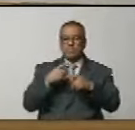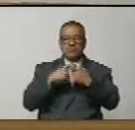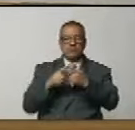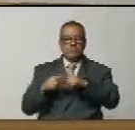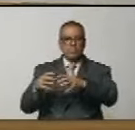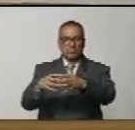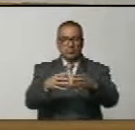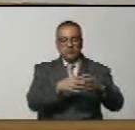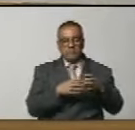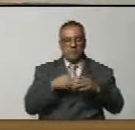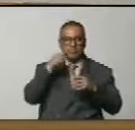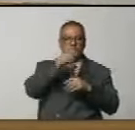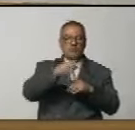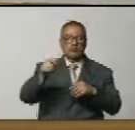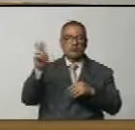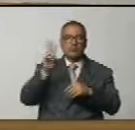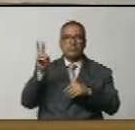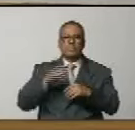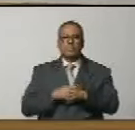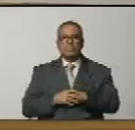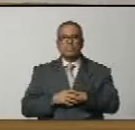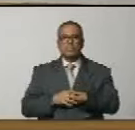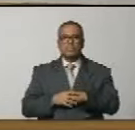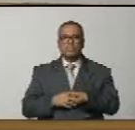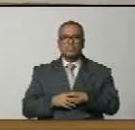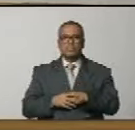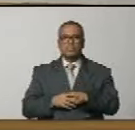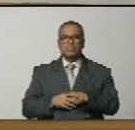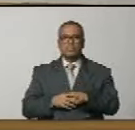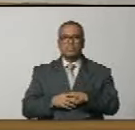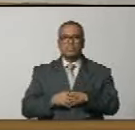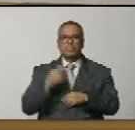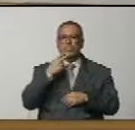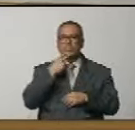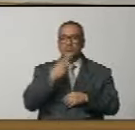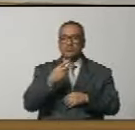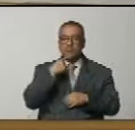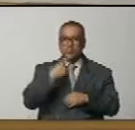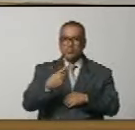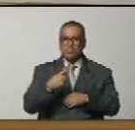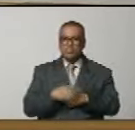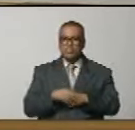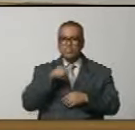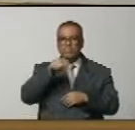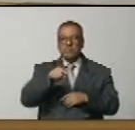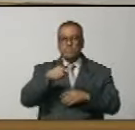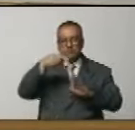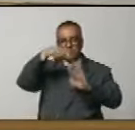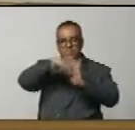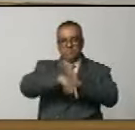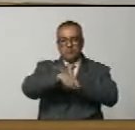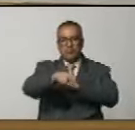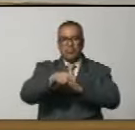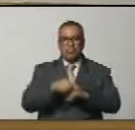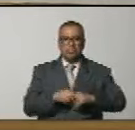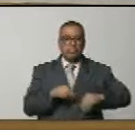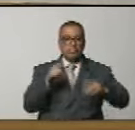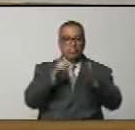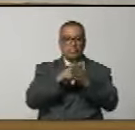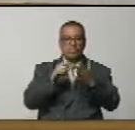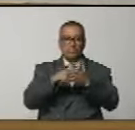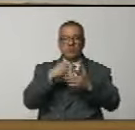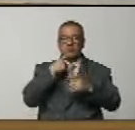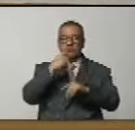distintos sectores del pueblo de Venezuela que se expresaron de forma profunda en el referendo